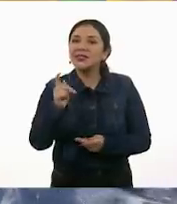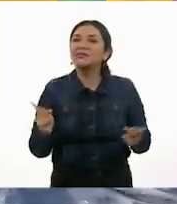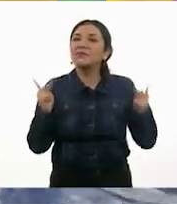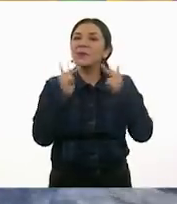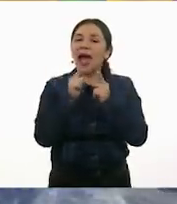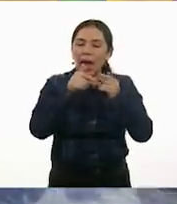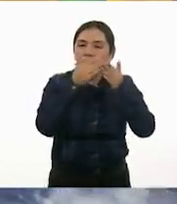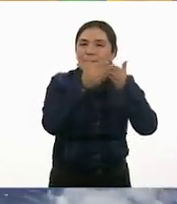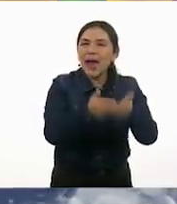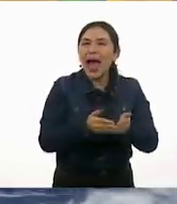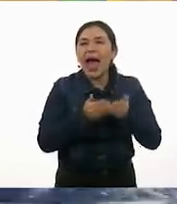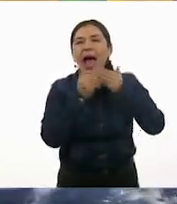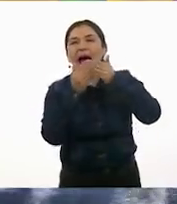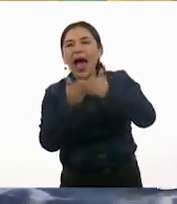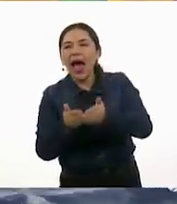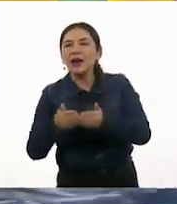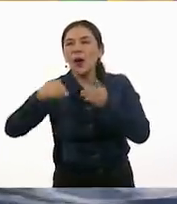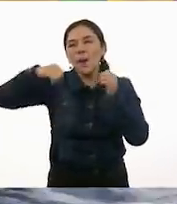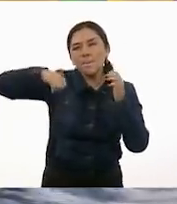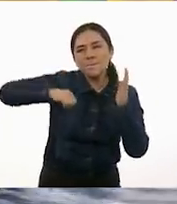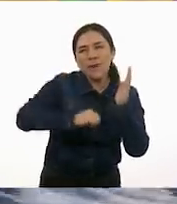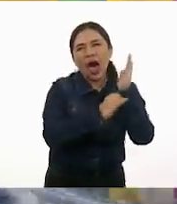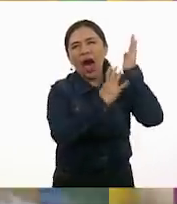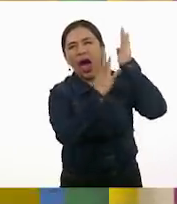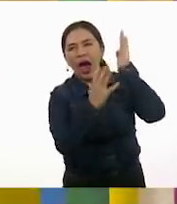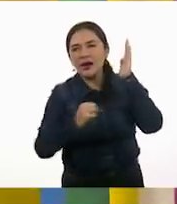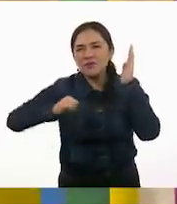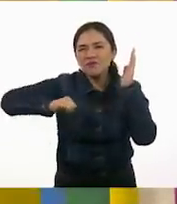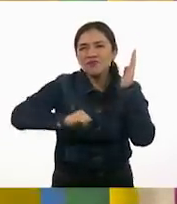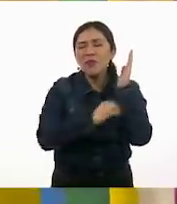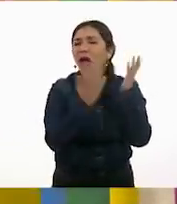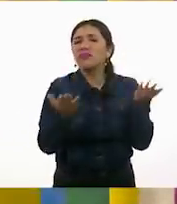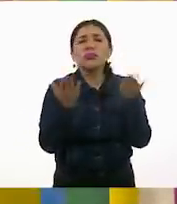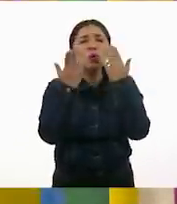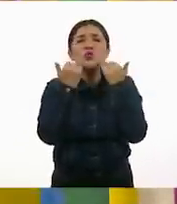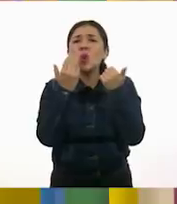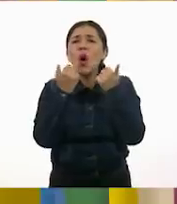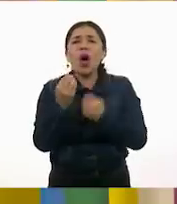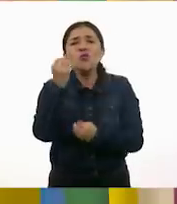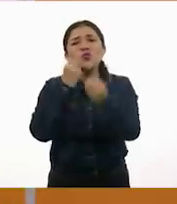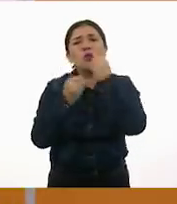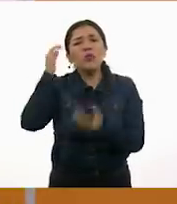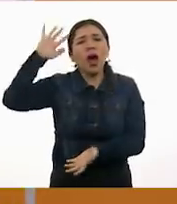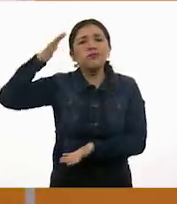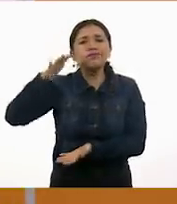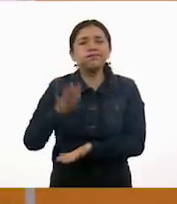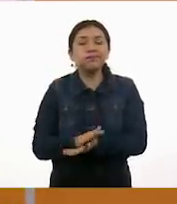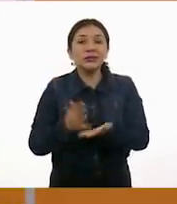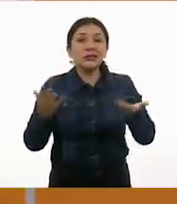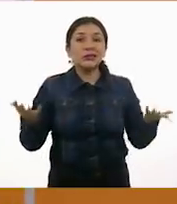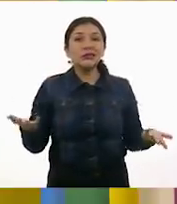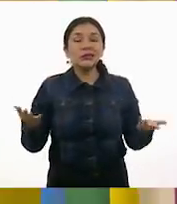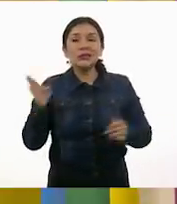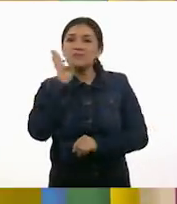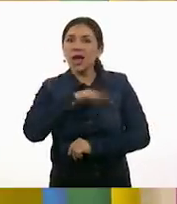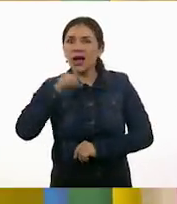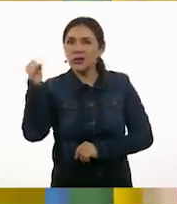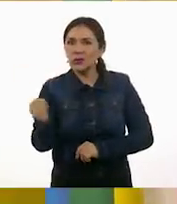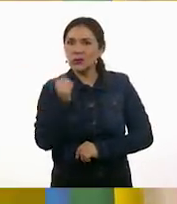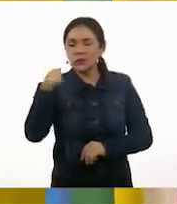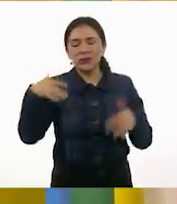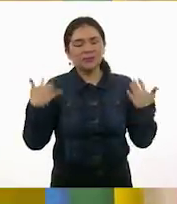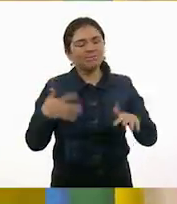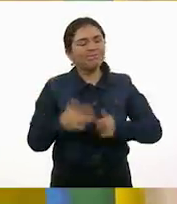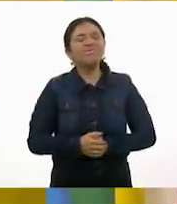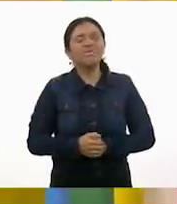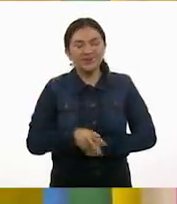barquito que va en el mar y que se quedó sin qué? Sin víveres. Sin víveres. Ay, qué mala suerte de ese barquito.